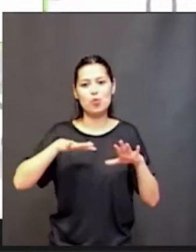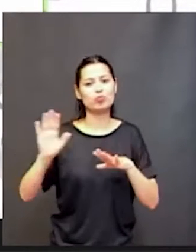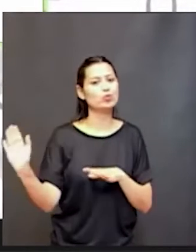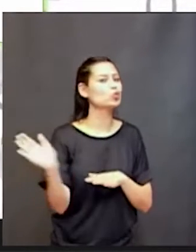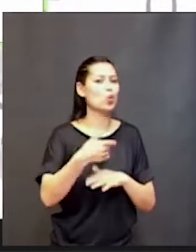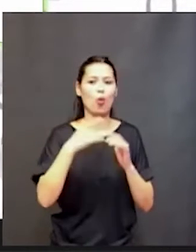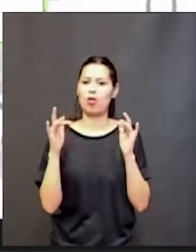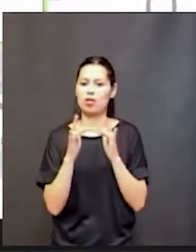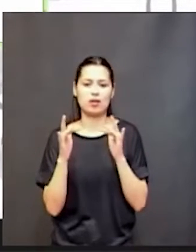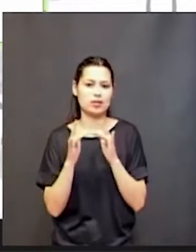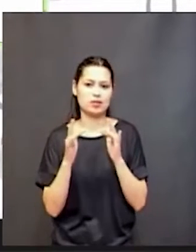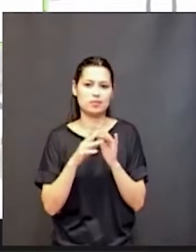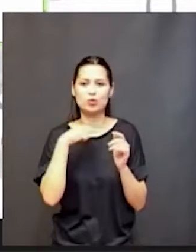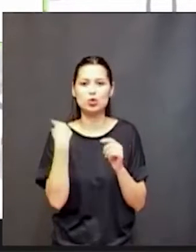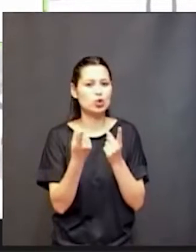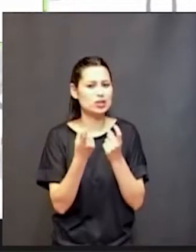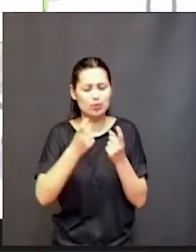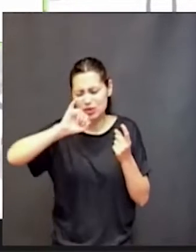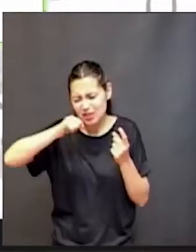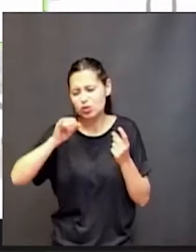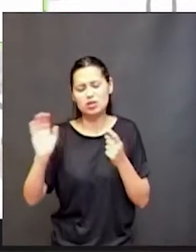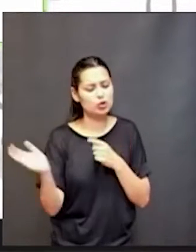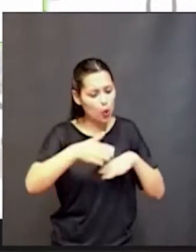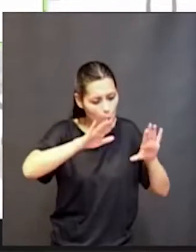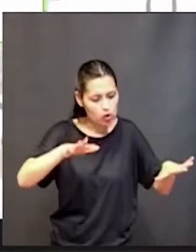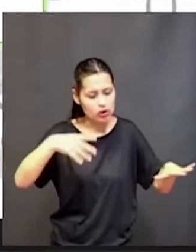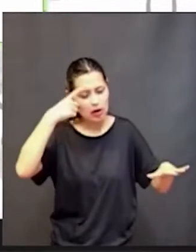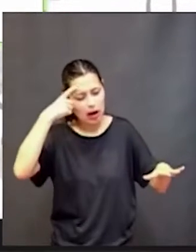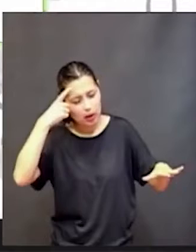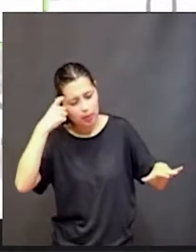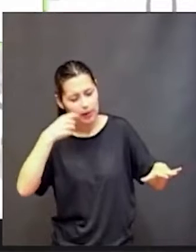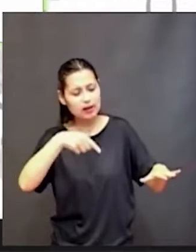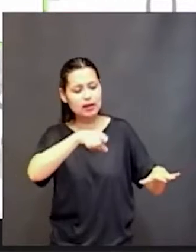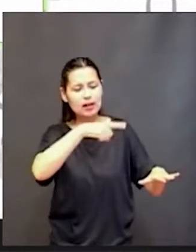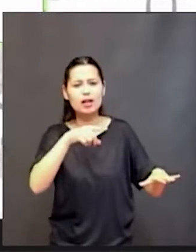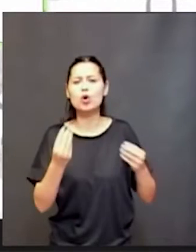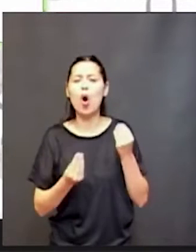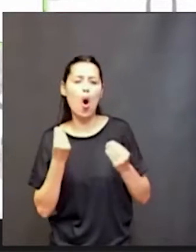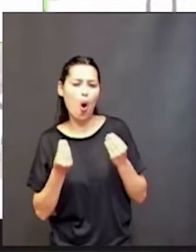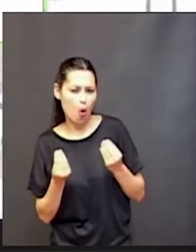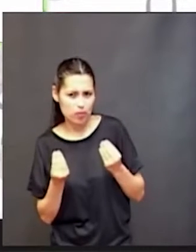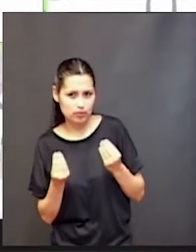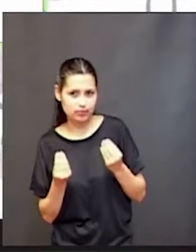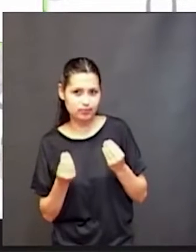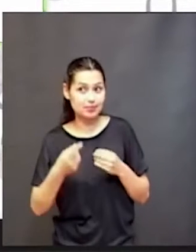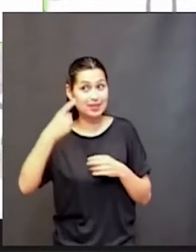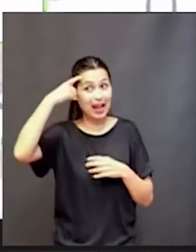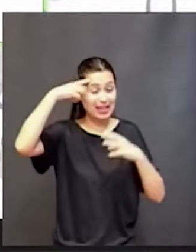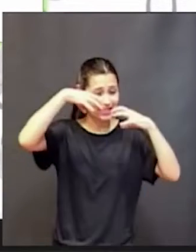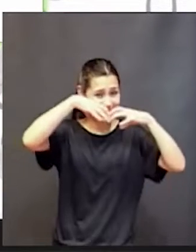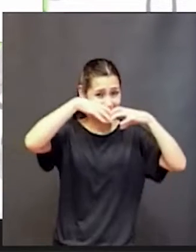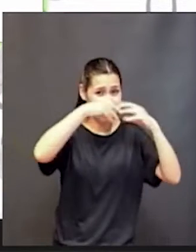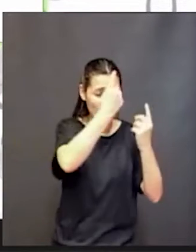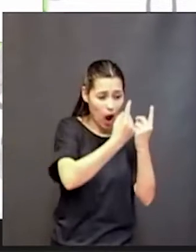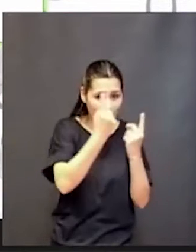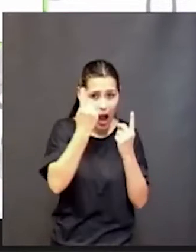necesitamos entender cómo aprenden, necesitamos entender que el cerebro va escribiendo una historia personal que tiene que ver con